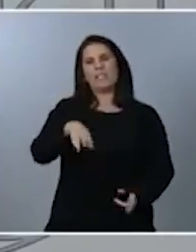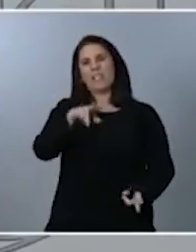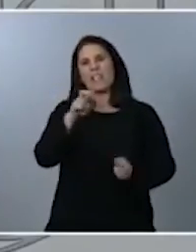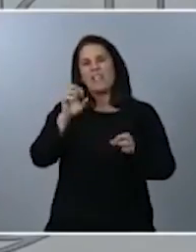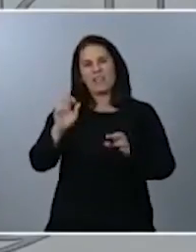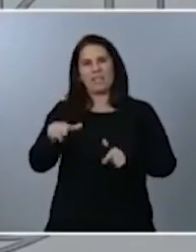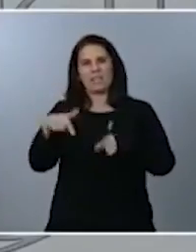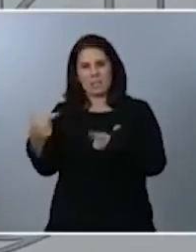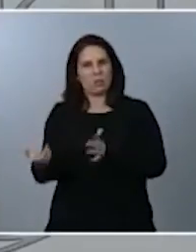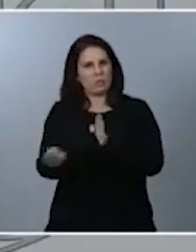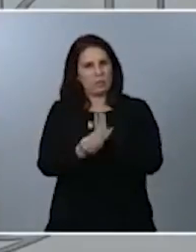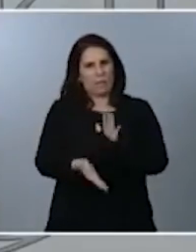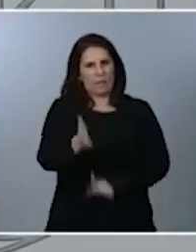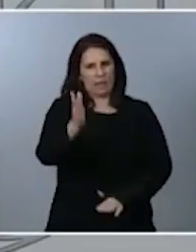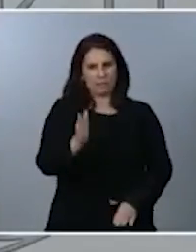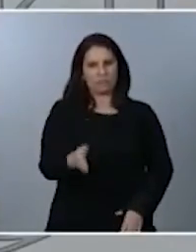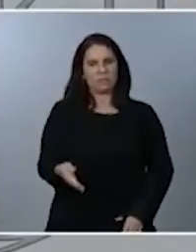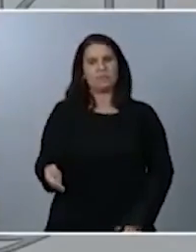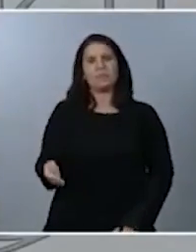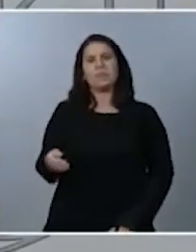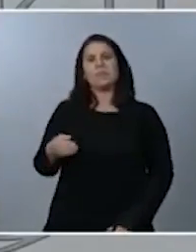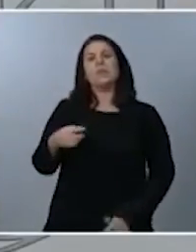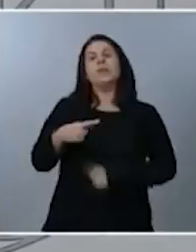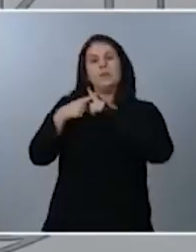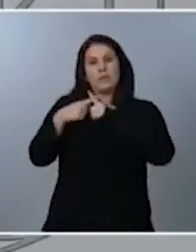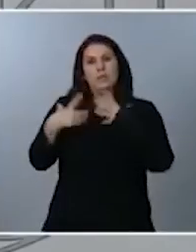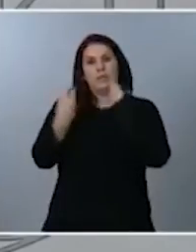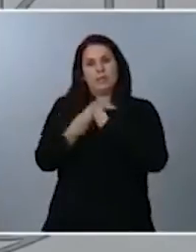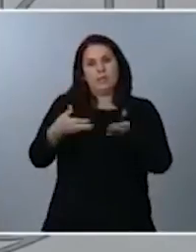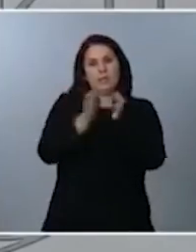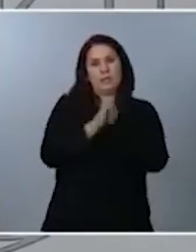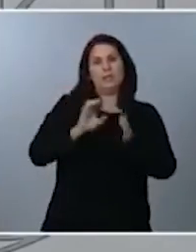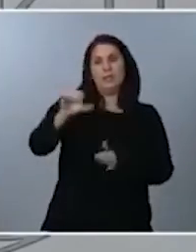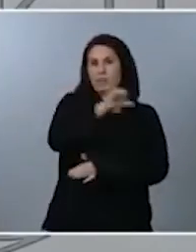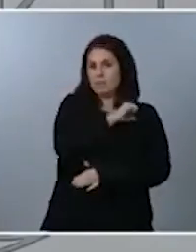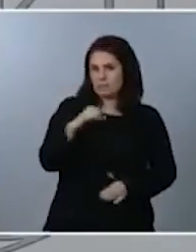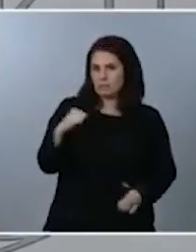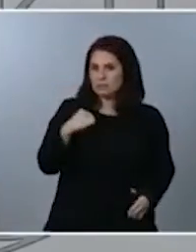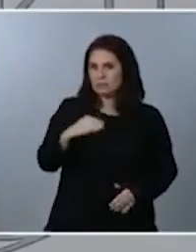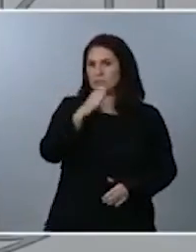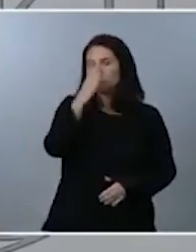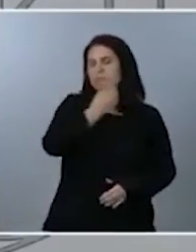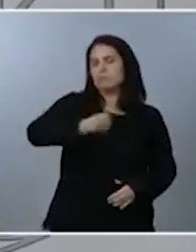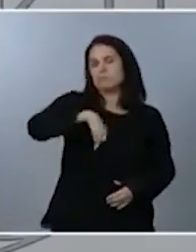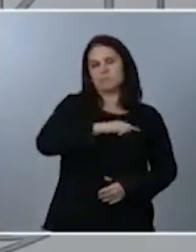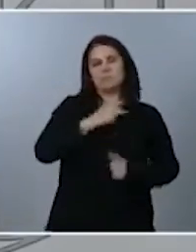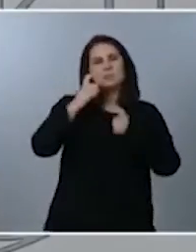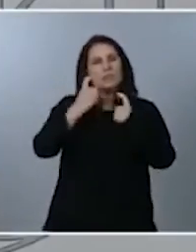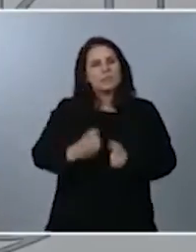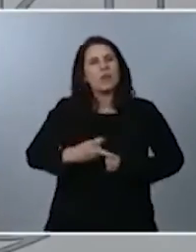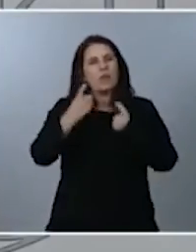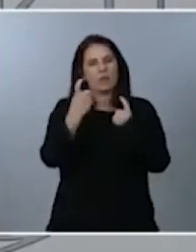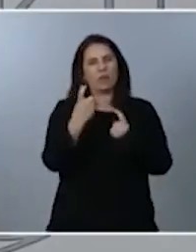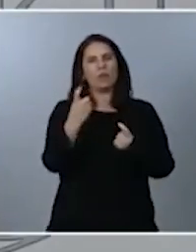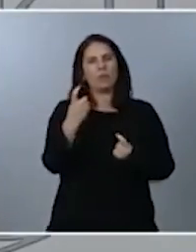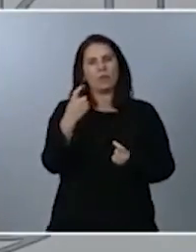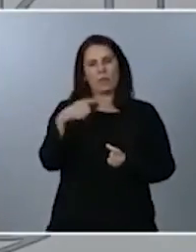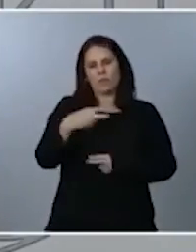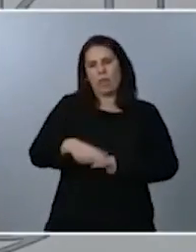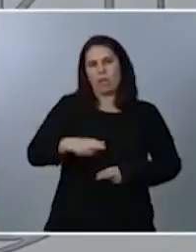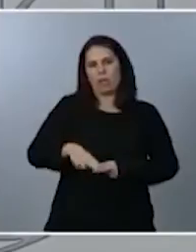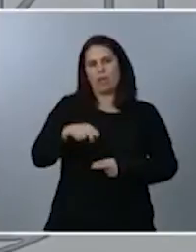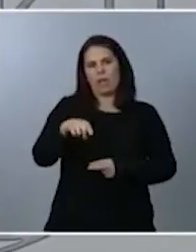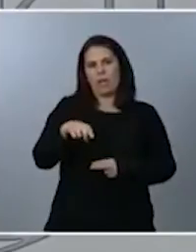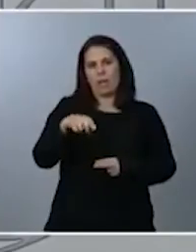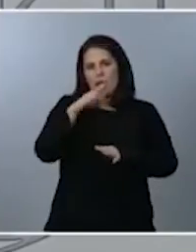fiscalidad compartida con las comunidades autónomas, por tanto, tendremos que hacer un esfuerzo de concertación de esta política en este estado compuesto que